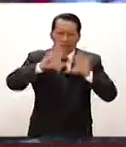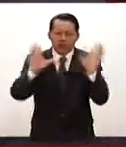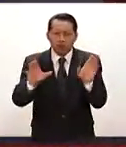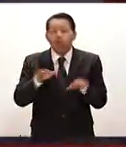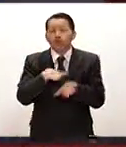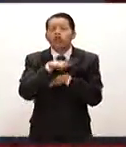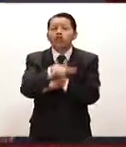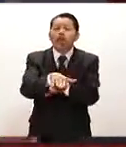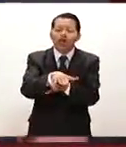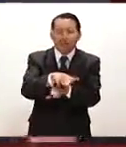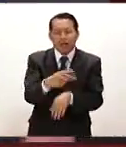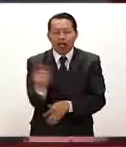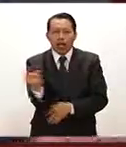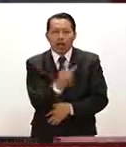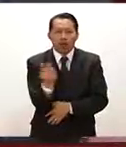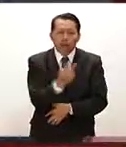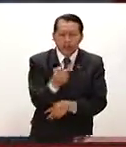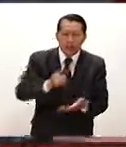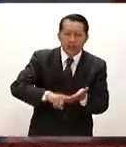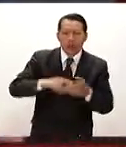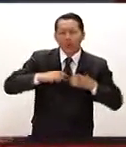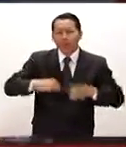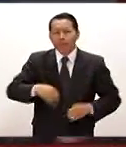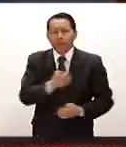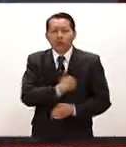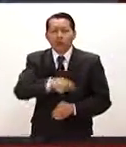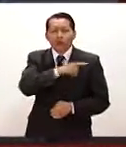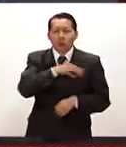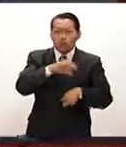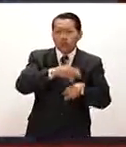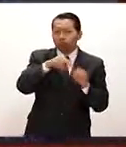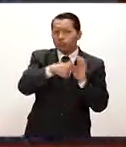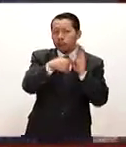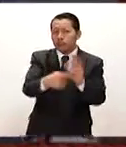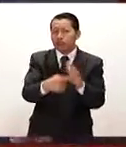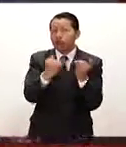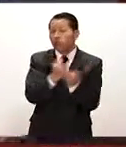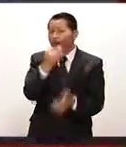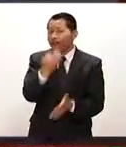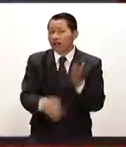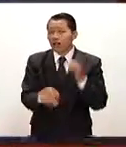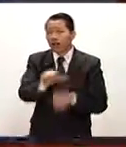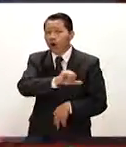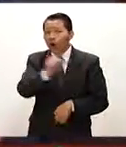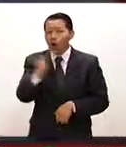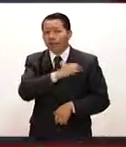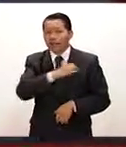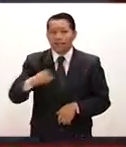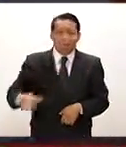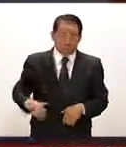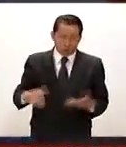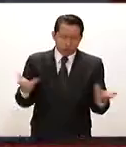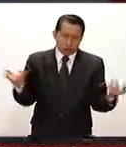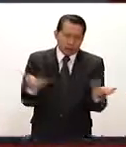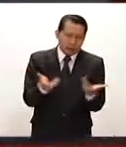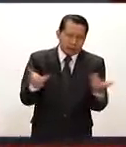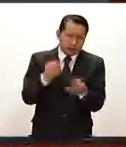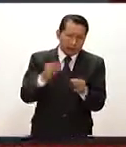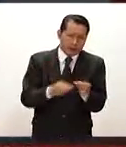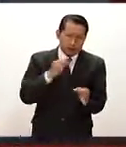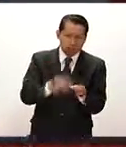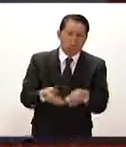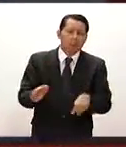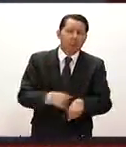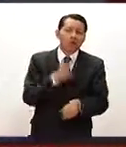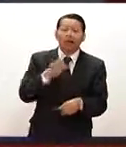médico de ambos. Lo que hemos visto hasta ahora es que no ha cumplido los estándares que han fijado otros candidatos presidenciales. En el Internet hay